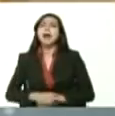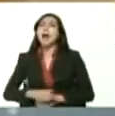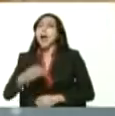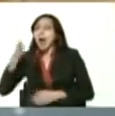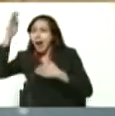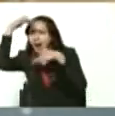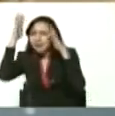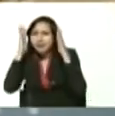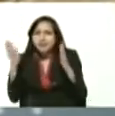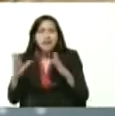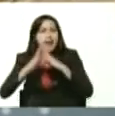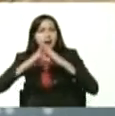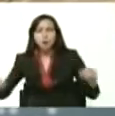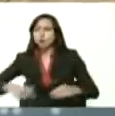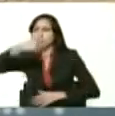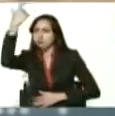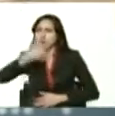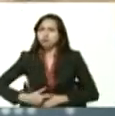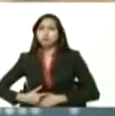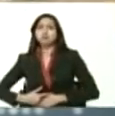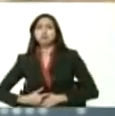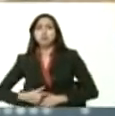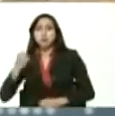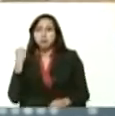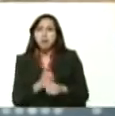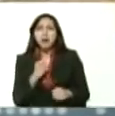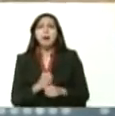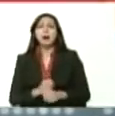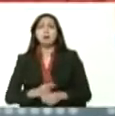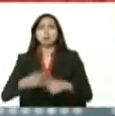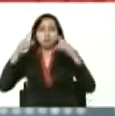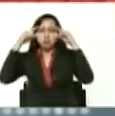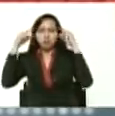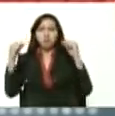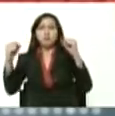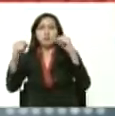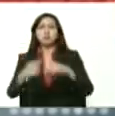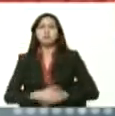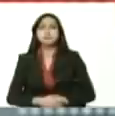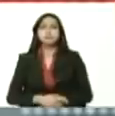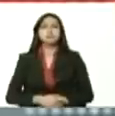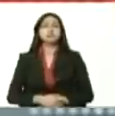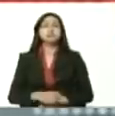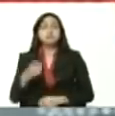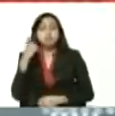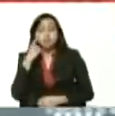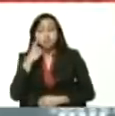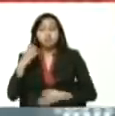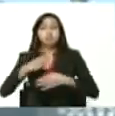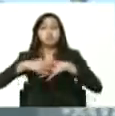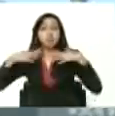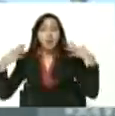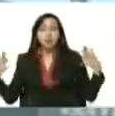autocrítica a la exigencia de los productores y las productoras a abrir el oído grande